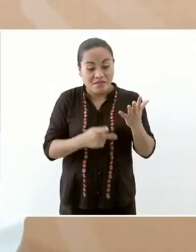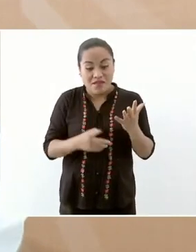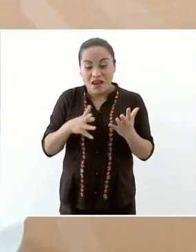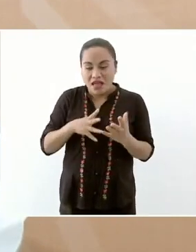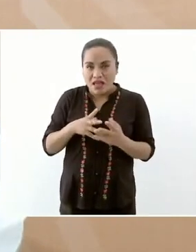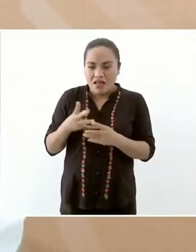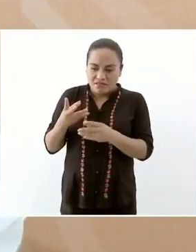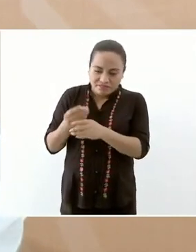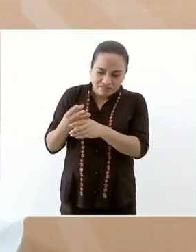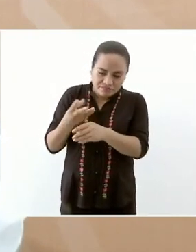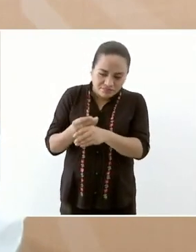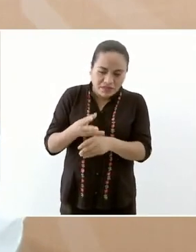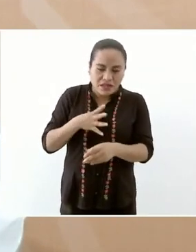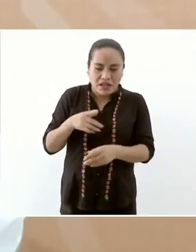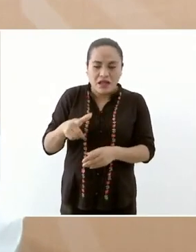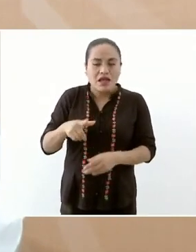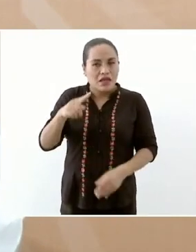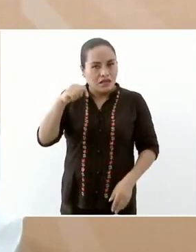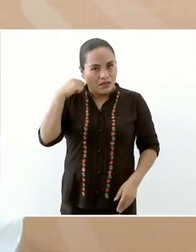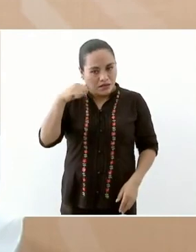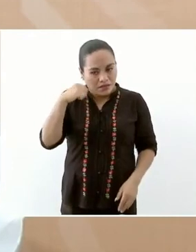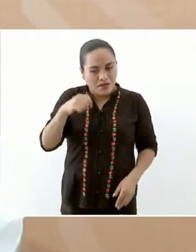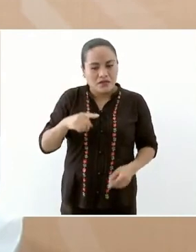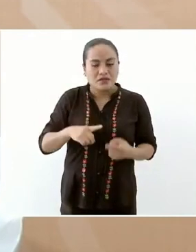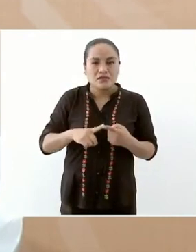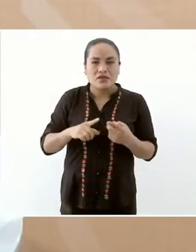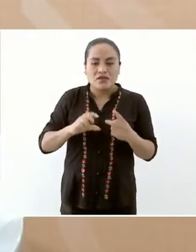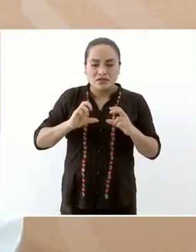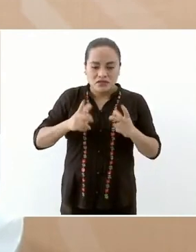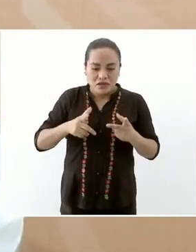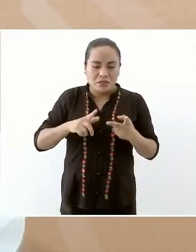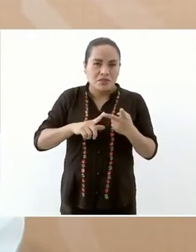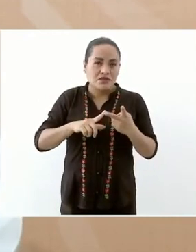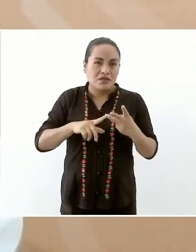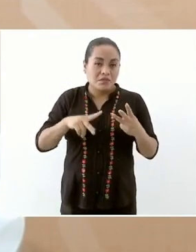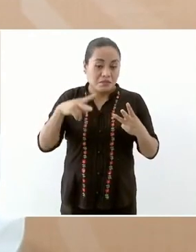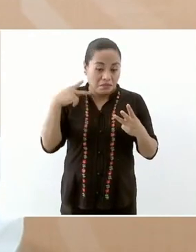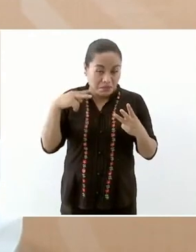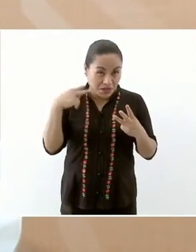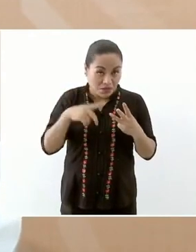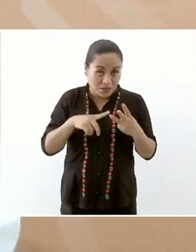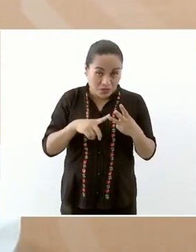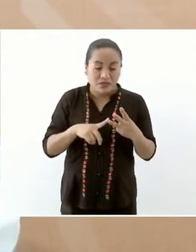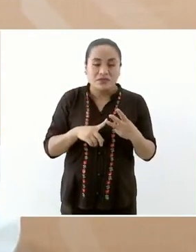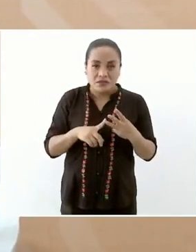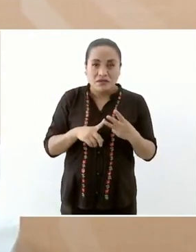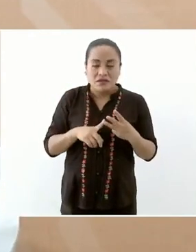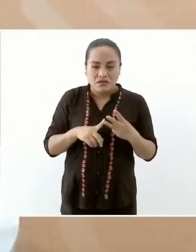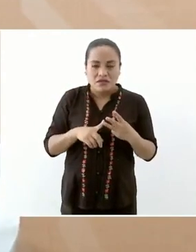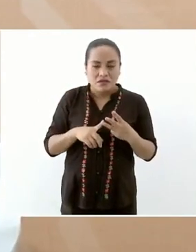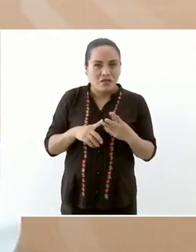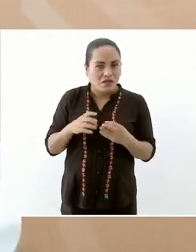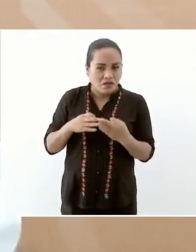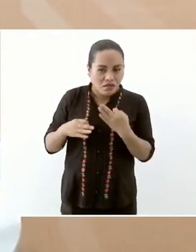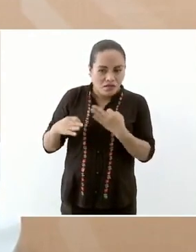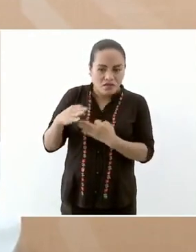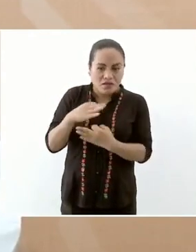en Tabasco y en Chiapas y en Veracruz entonces aporta algo